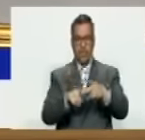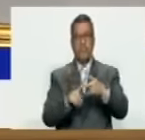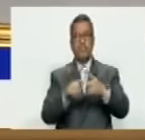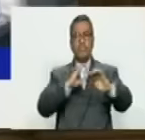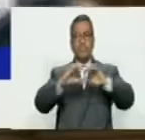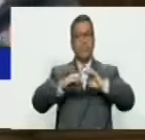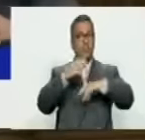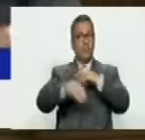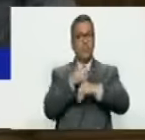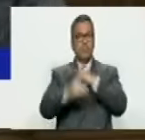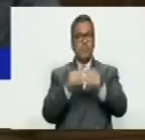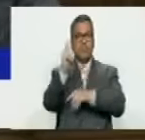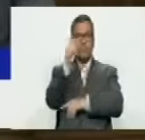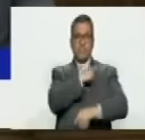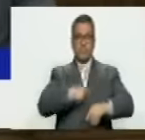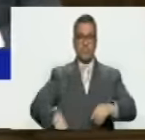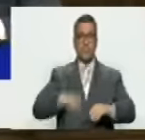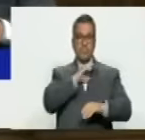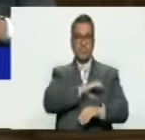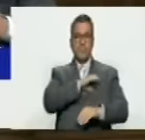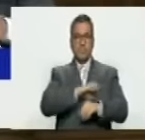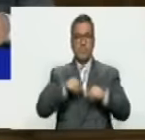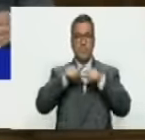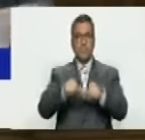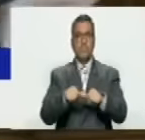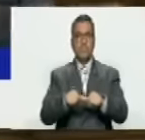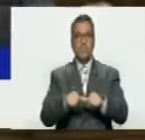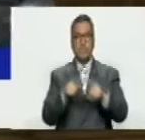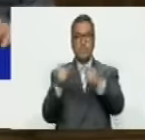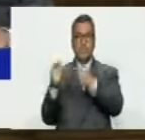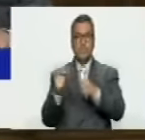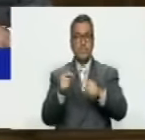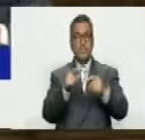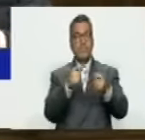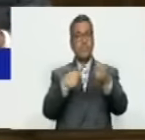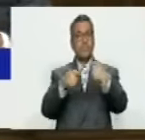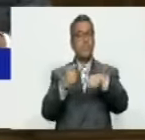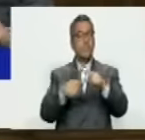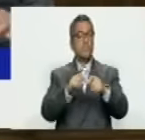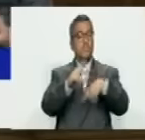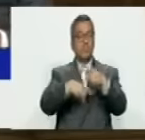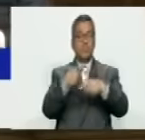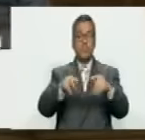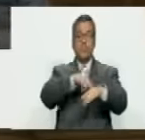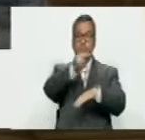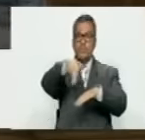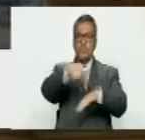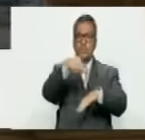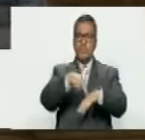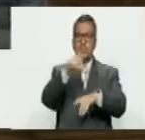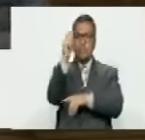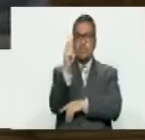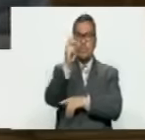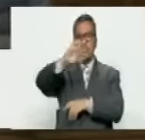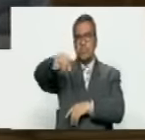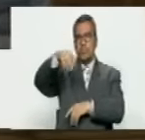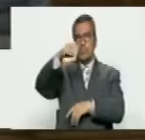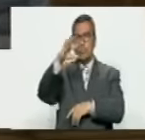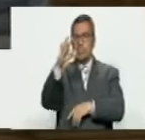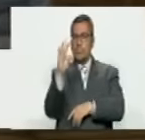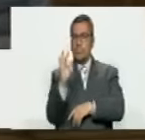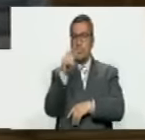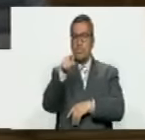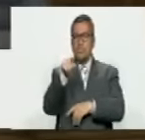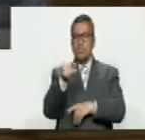Comunicación suscrita por el presidente de la Comisión Permanente de Economía, Finanzas y Desarrollo Nacional, diputado Jesús Faría,